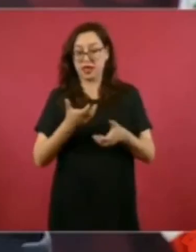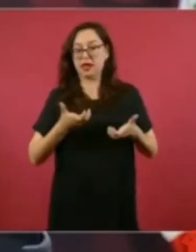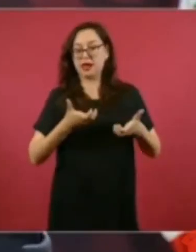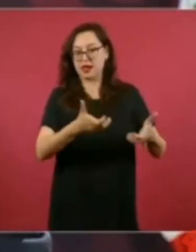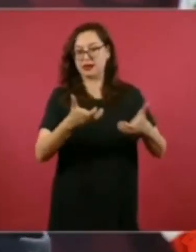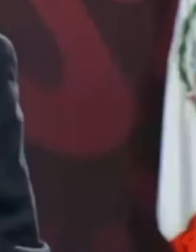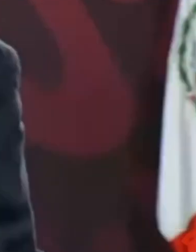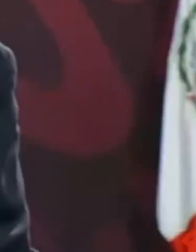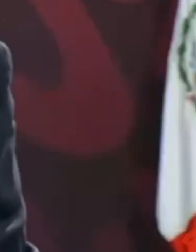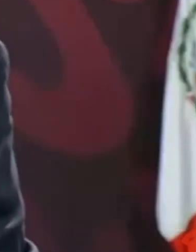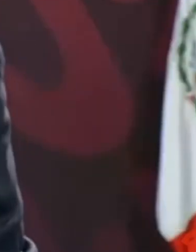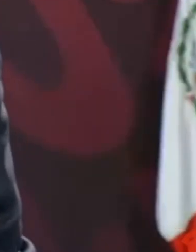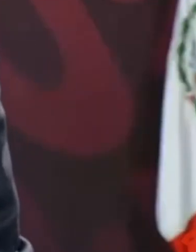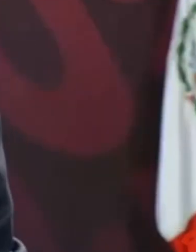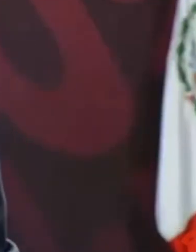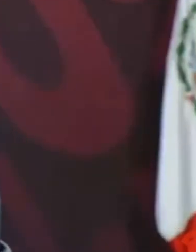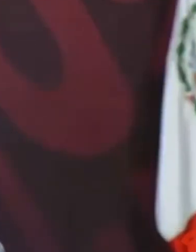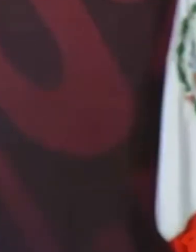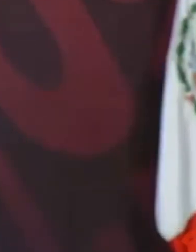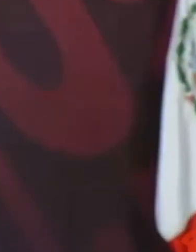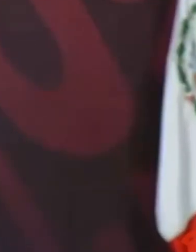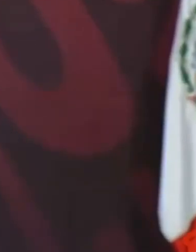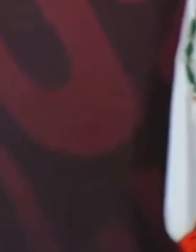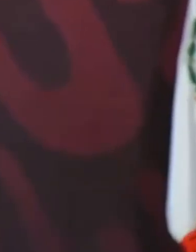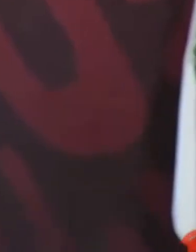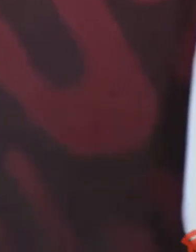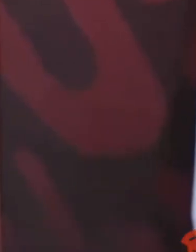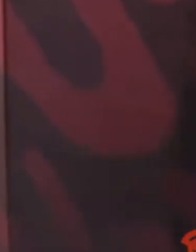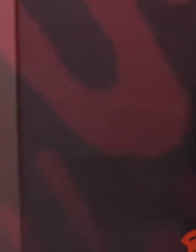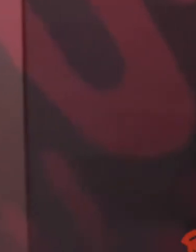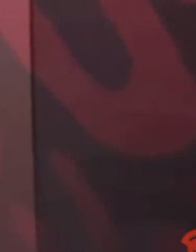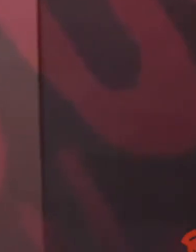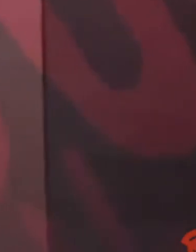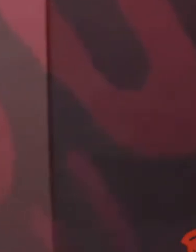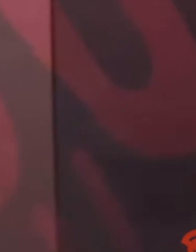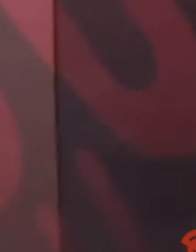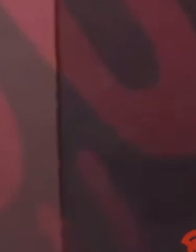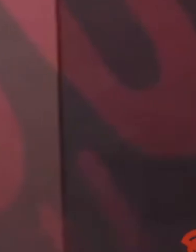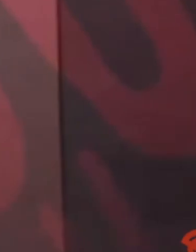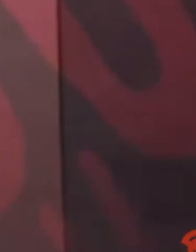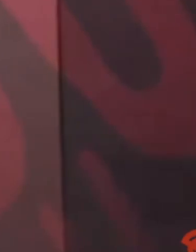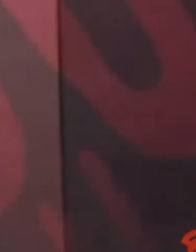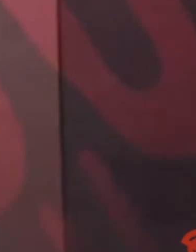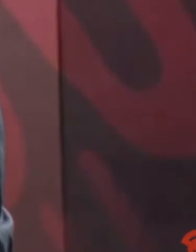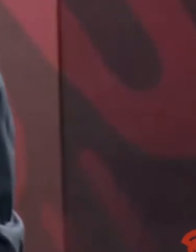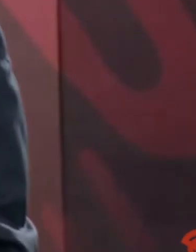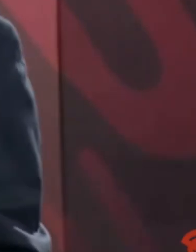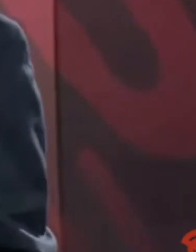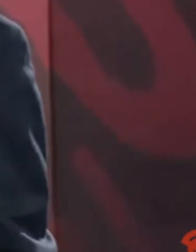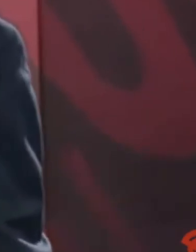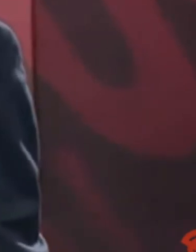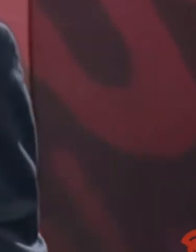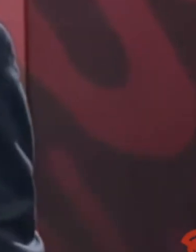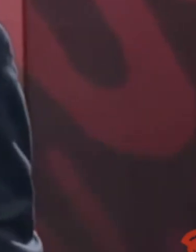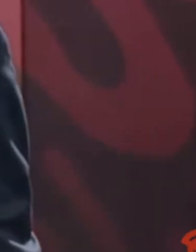Como una especie de fiebre, no, no hay fiebre, es un